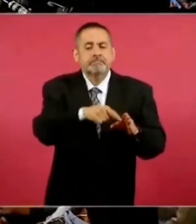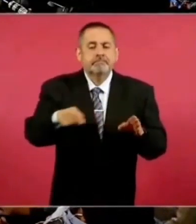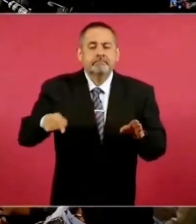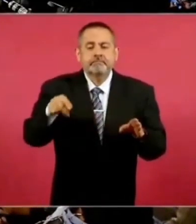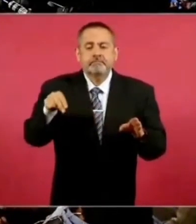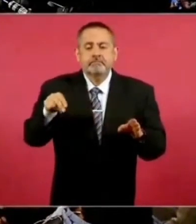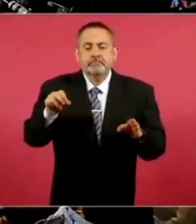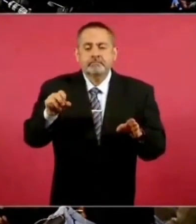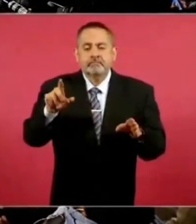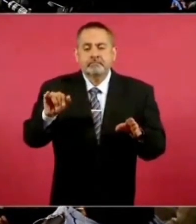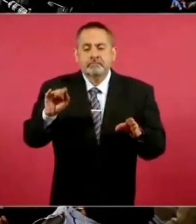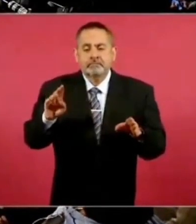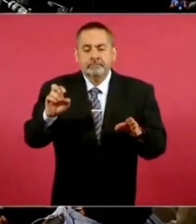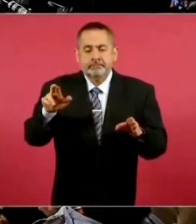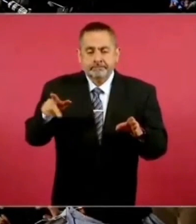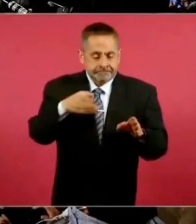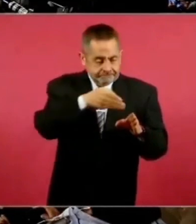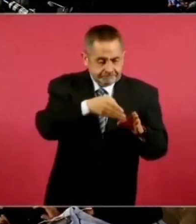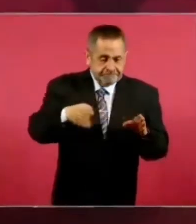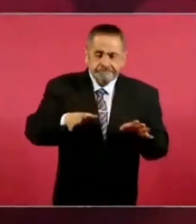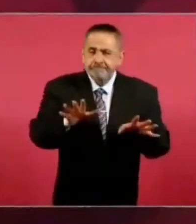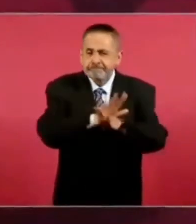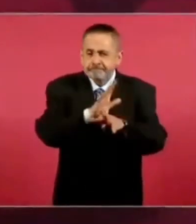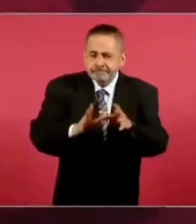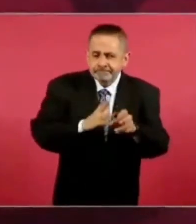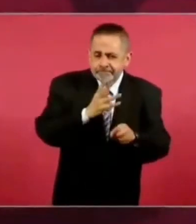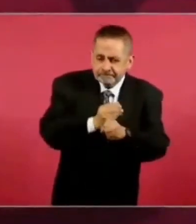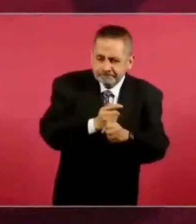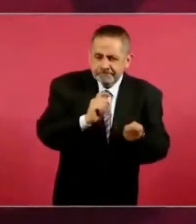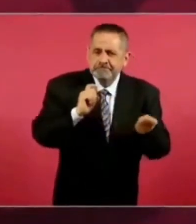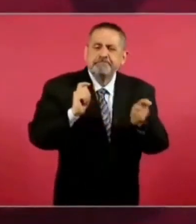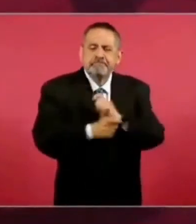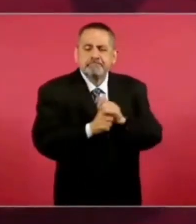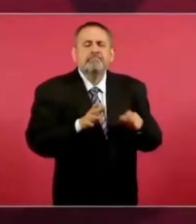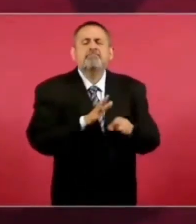Una a una, todas las reformas,